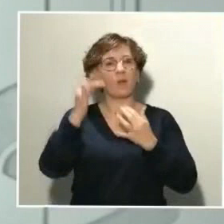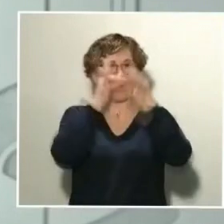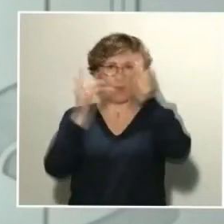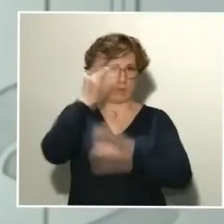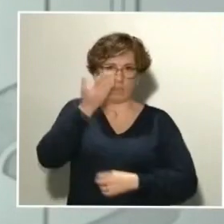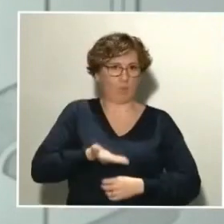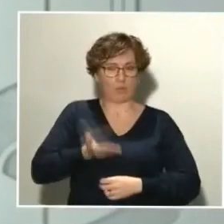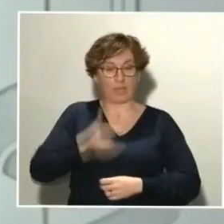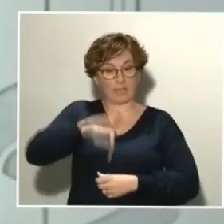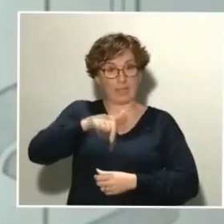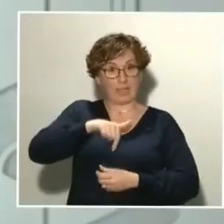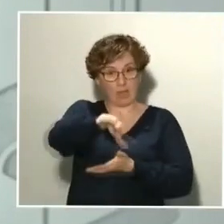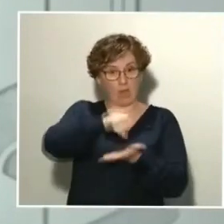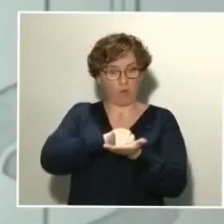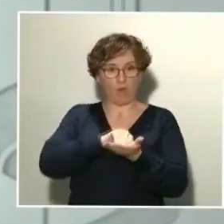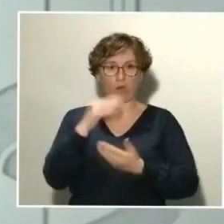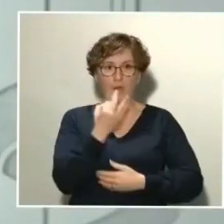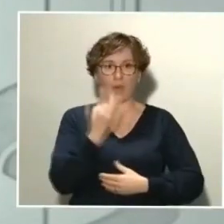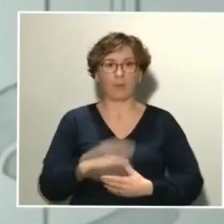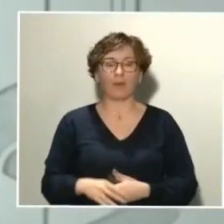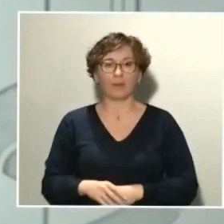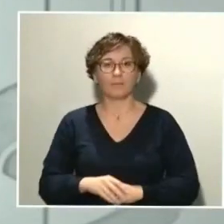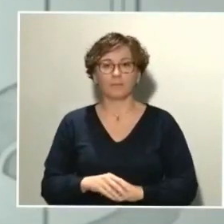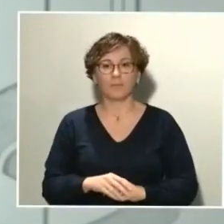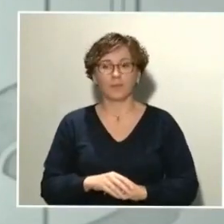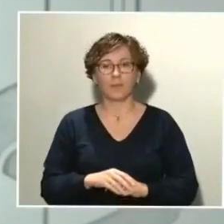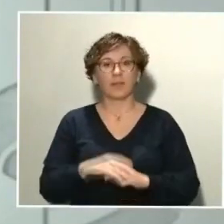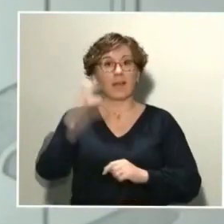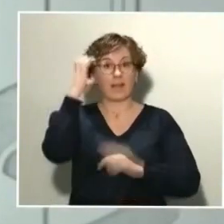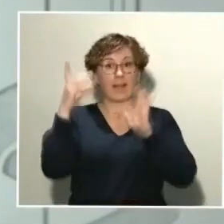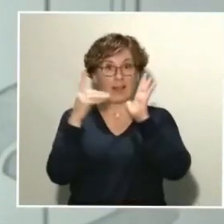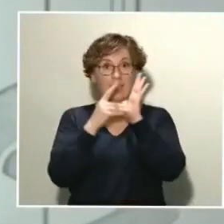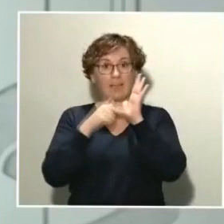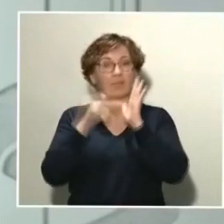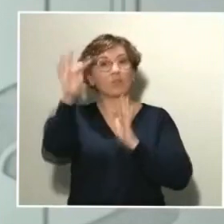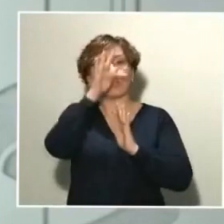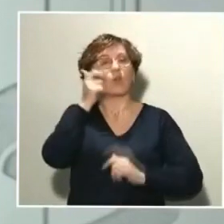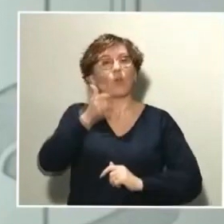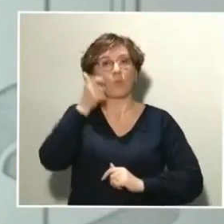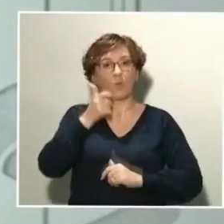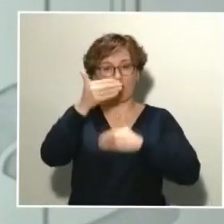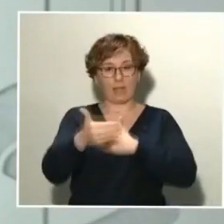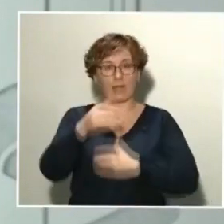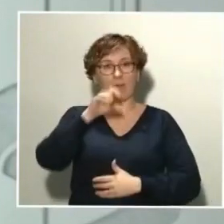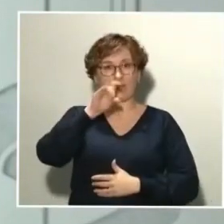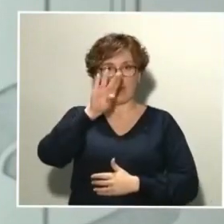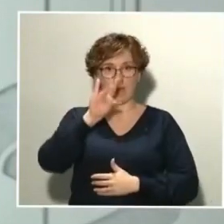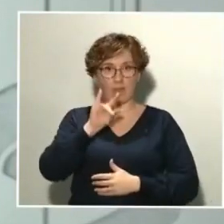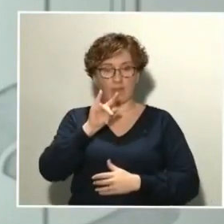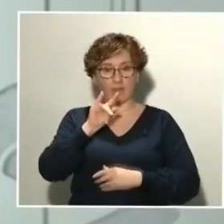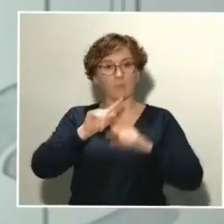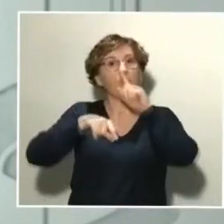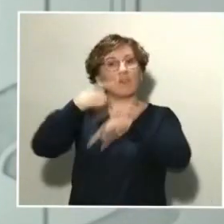durante los próximos días. Este Real Decreto tiene una vigencia de 15 días y luego se tiene que valorar su extensión o no.